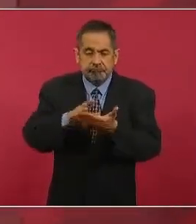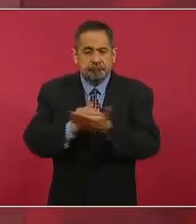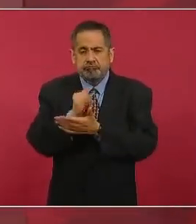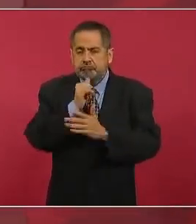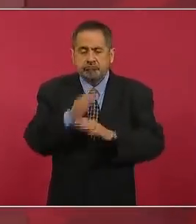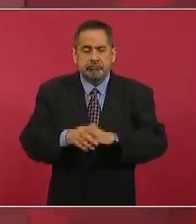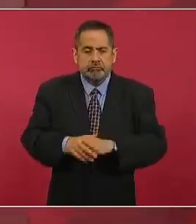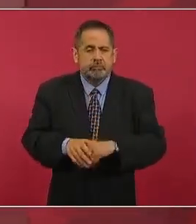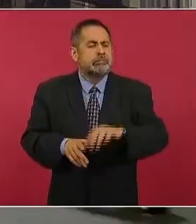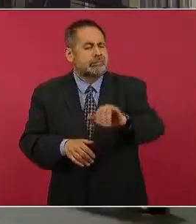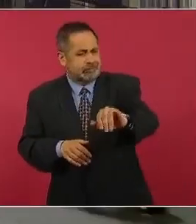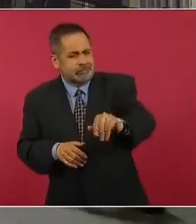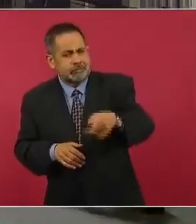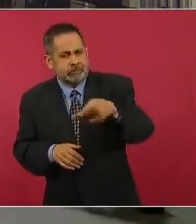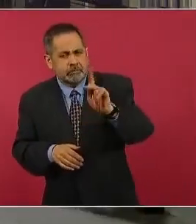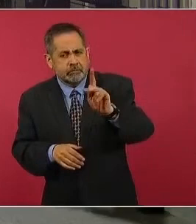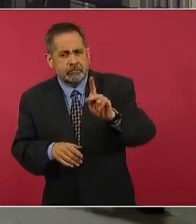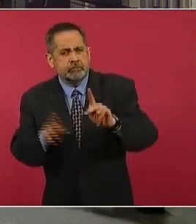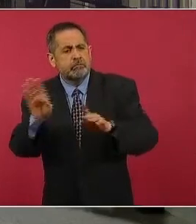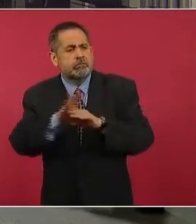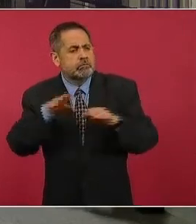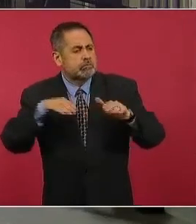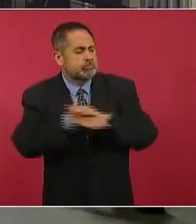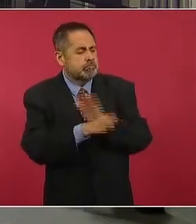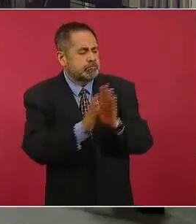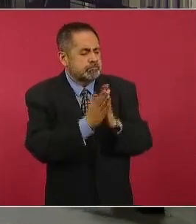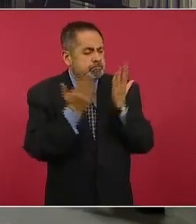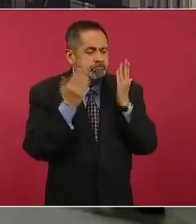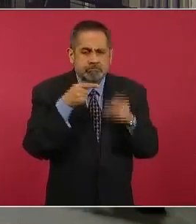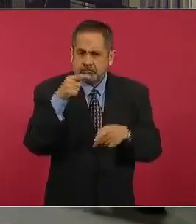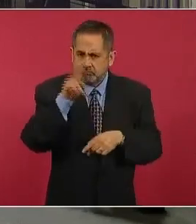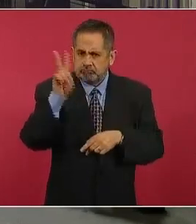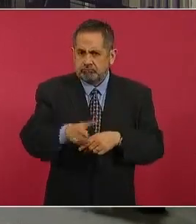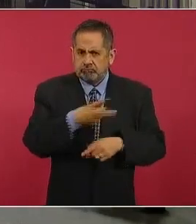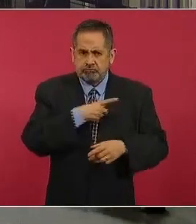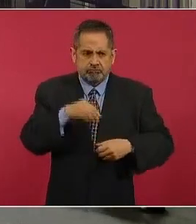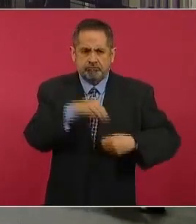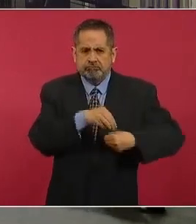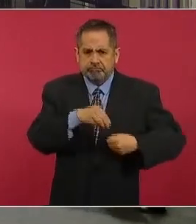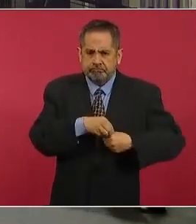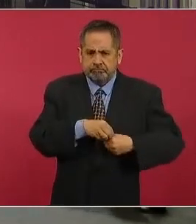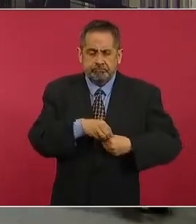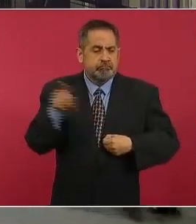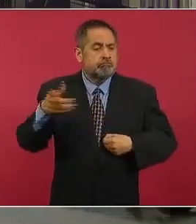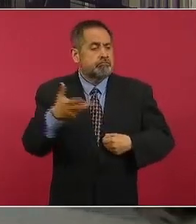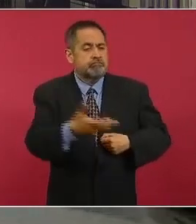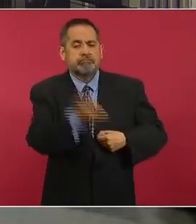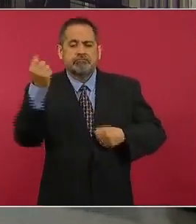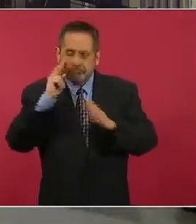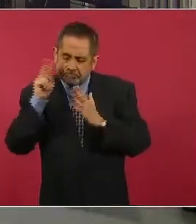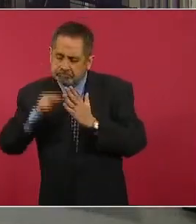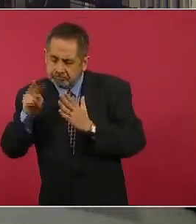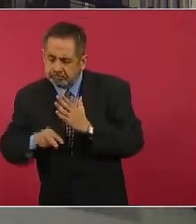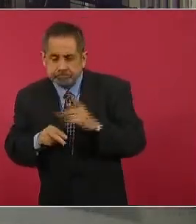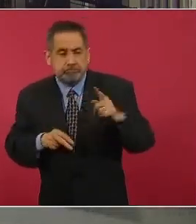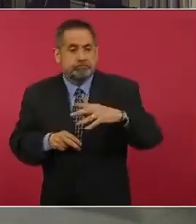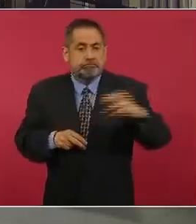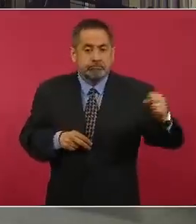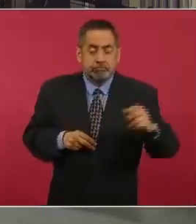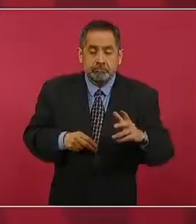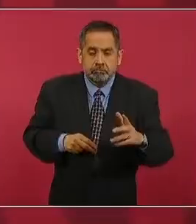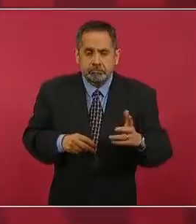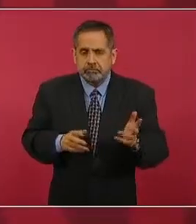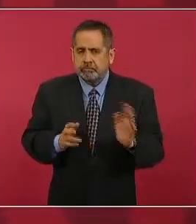pero el hecho de que él haya tenido acceso a este expediente cuando la la otra parte no lo ha no lo ha podido ver eso no